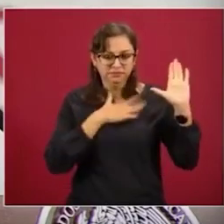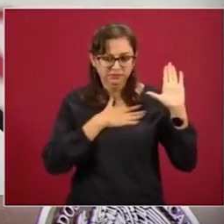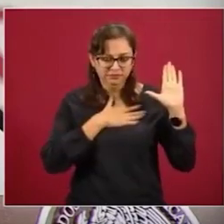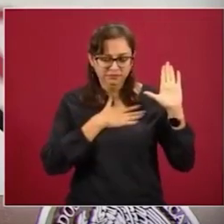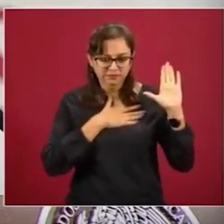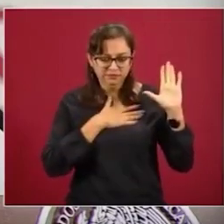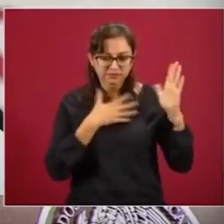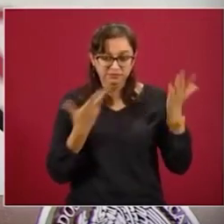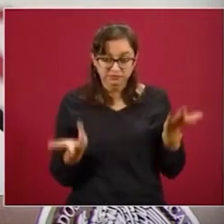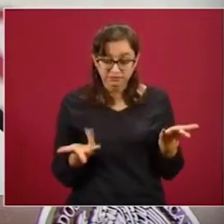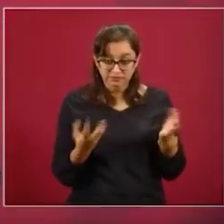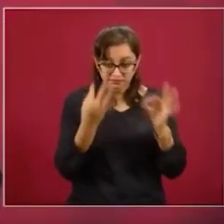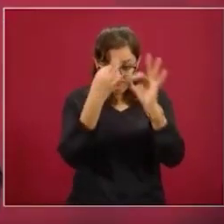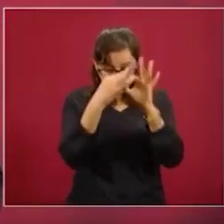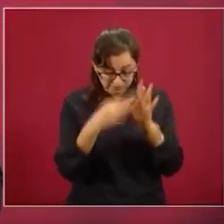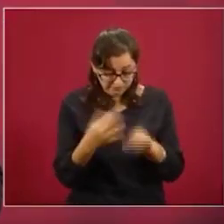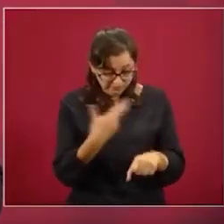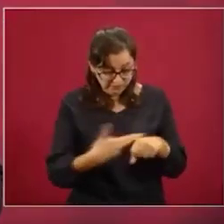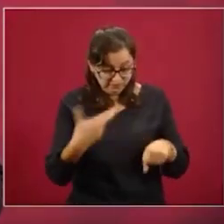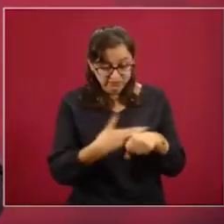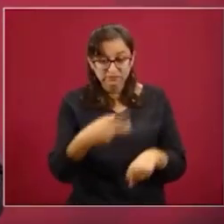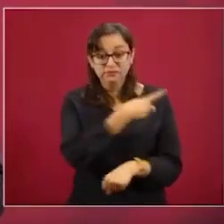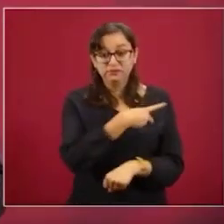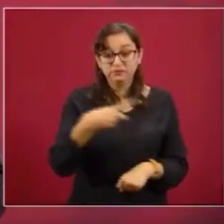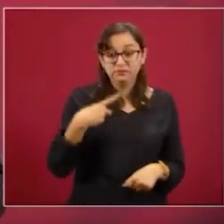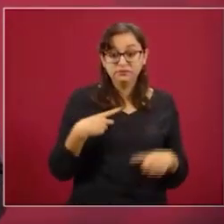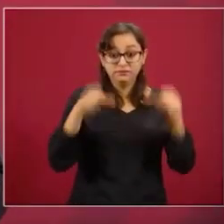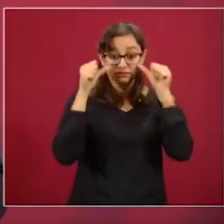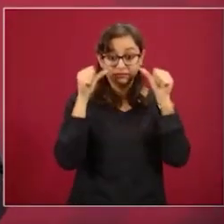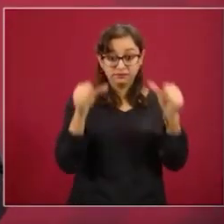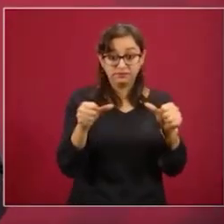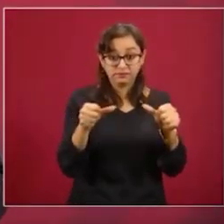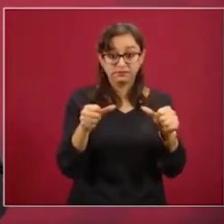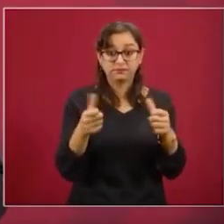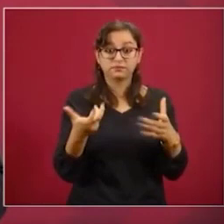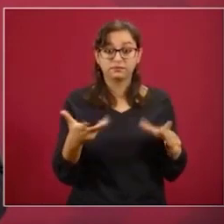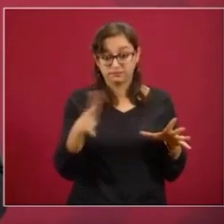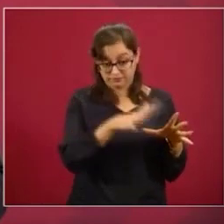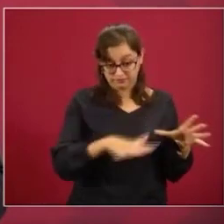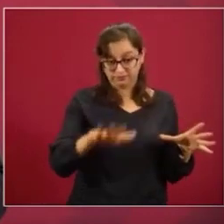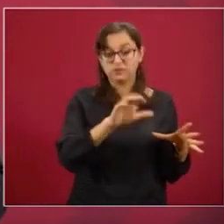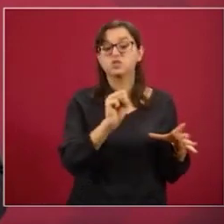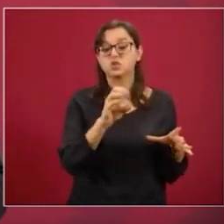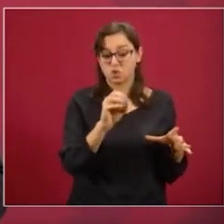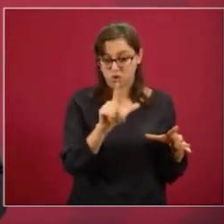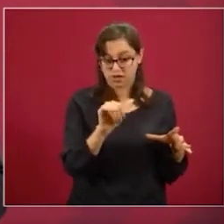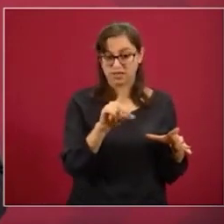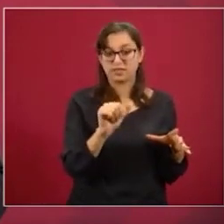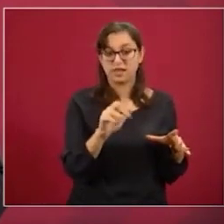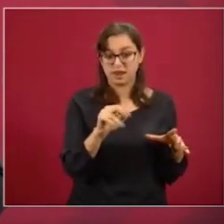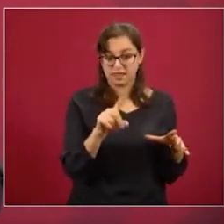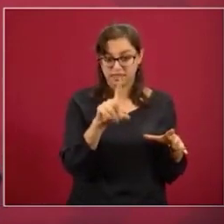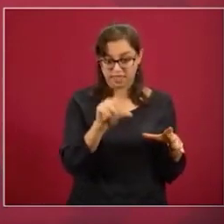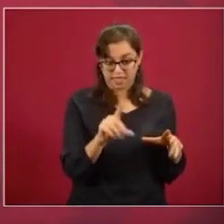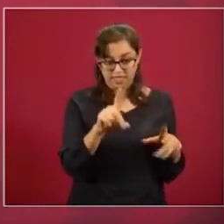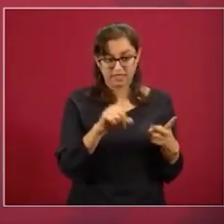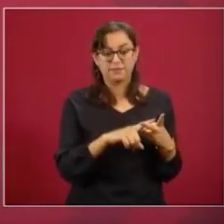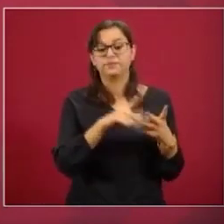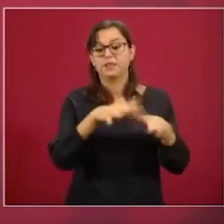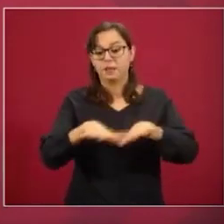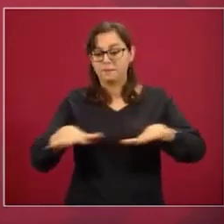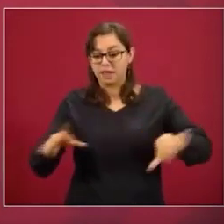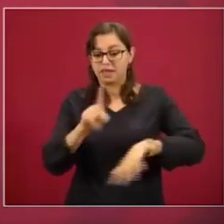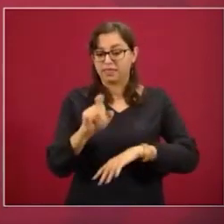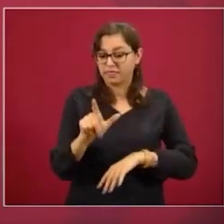regularice la situación en la colonia Solidaridad, en Playa del Carmen, que también